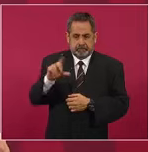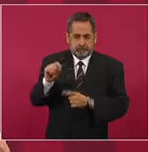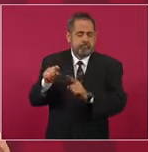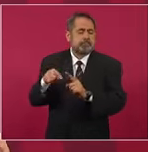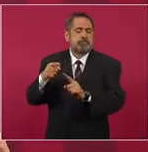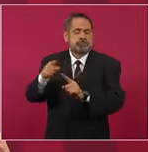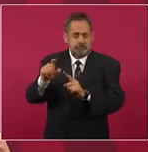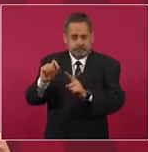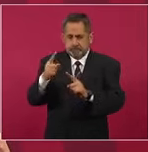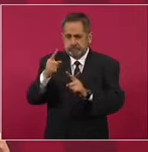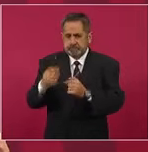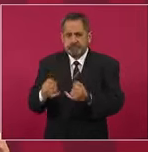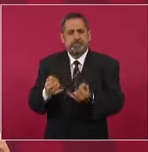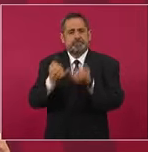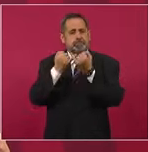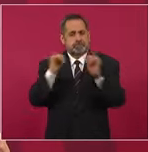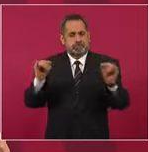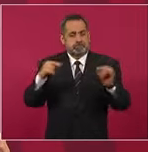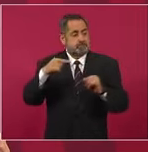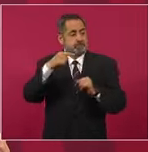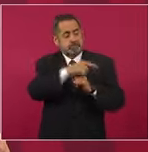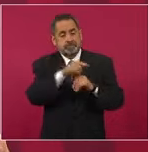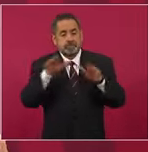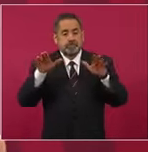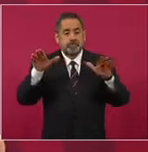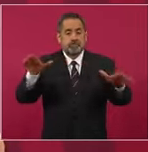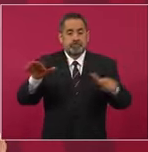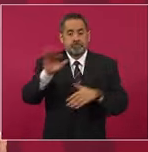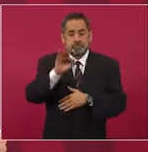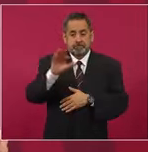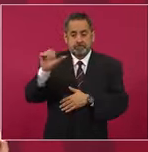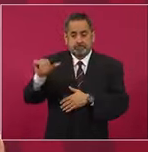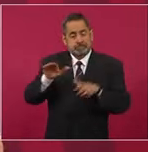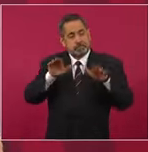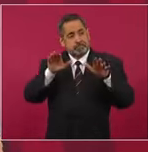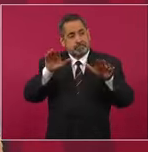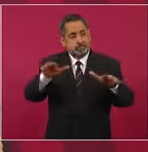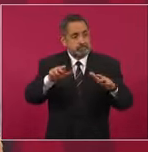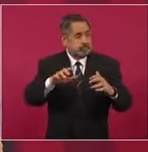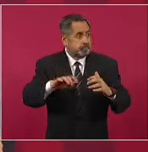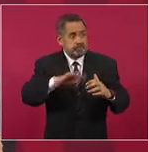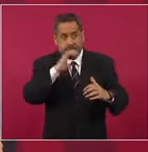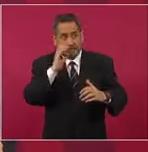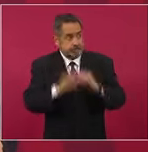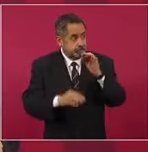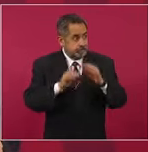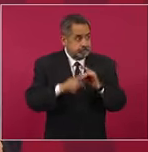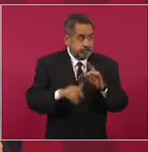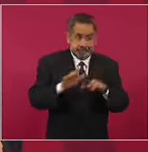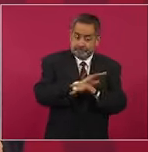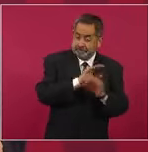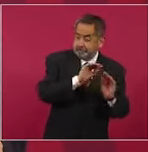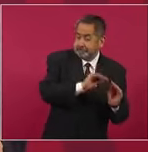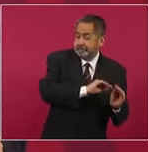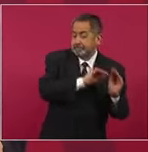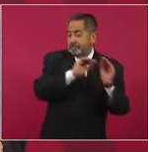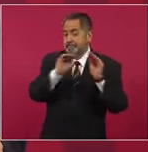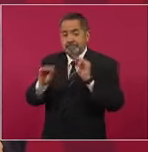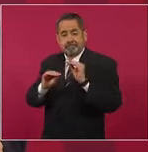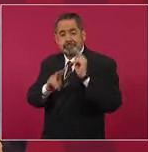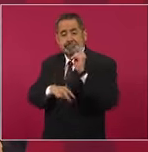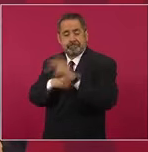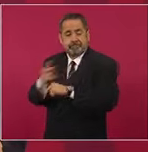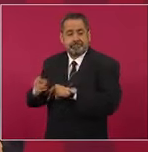inaugurar el aeropuerto Felipe Ángeles y se van los ingenieros militares